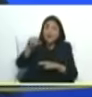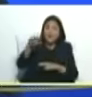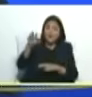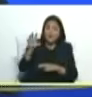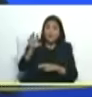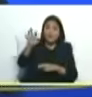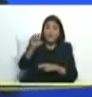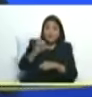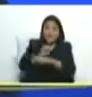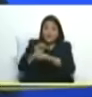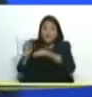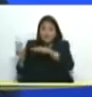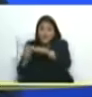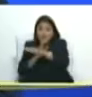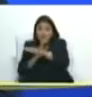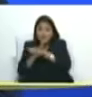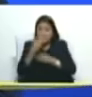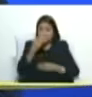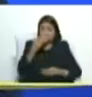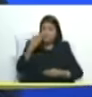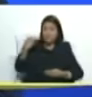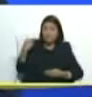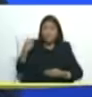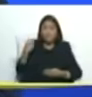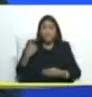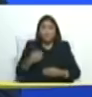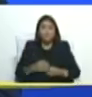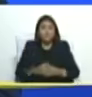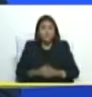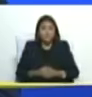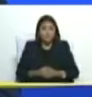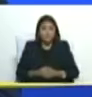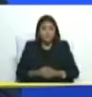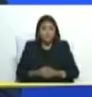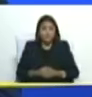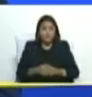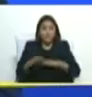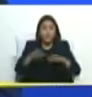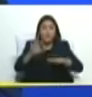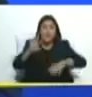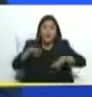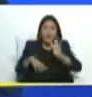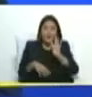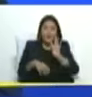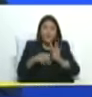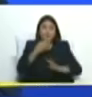el pasado jueves 14 de diciembre.